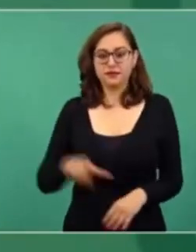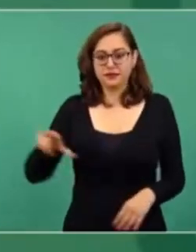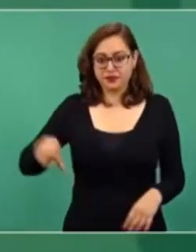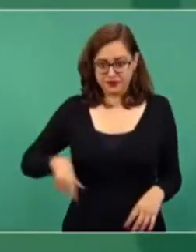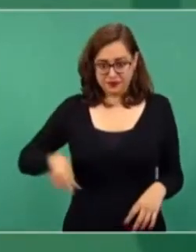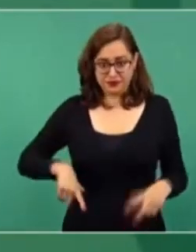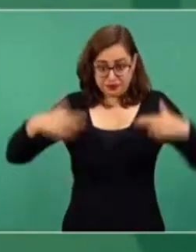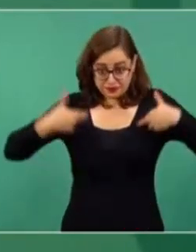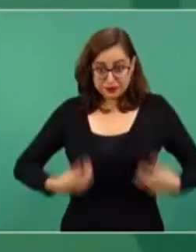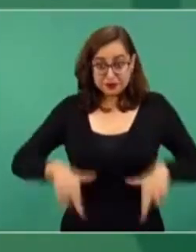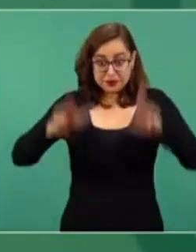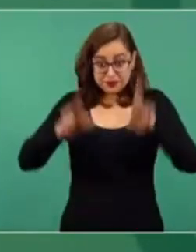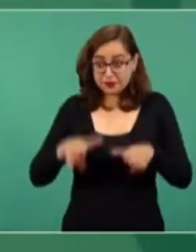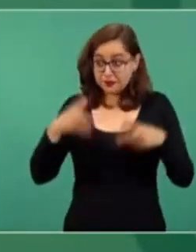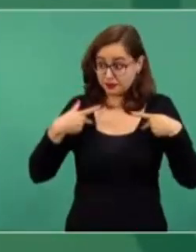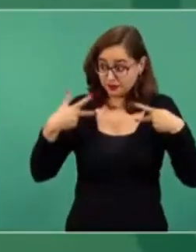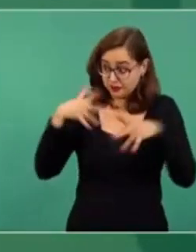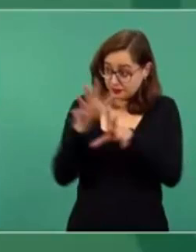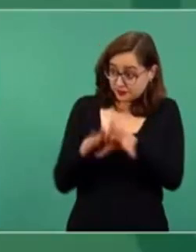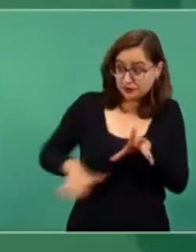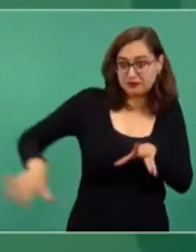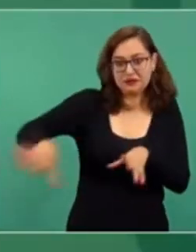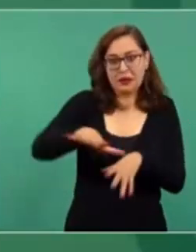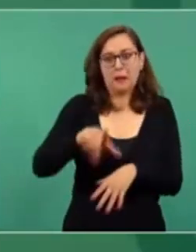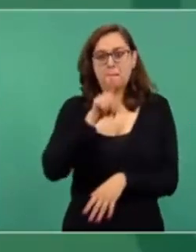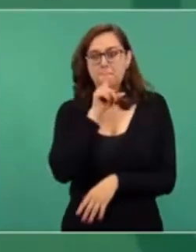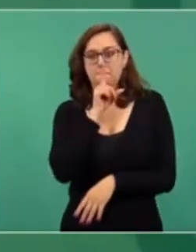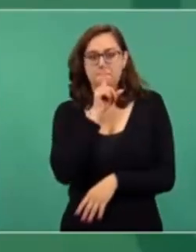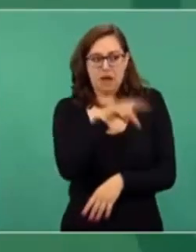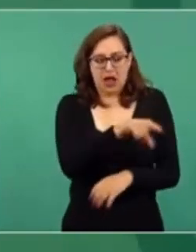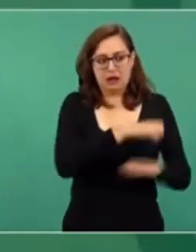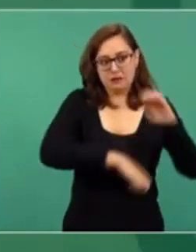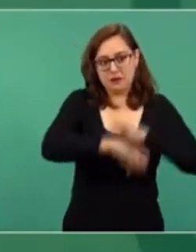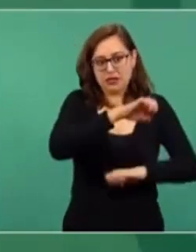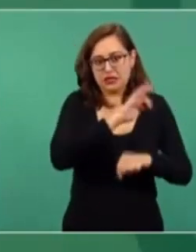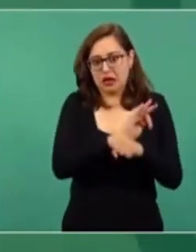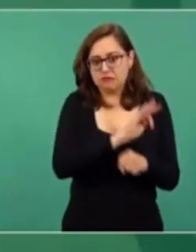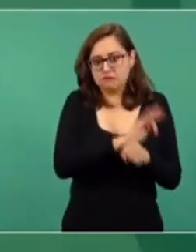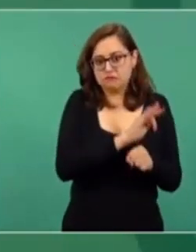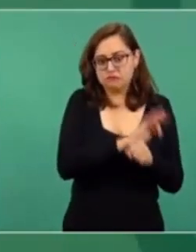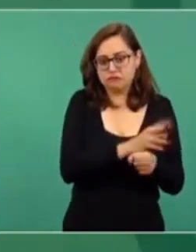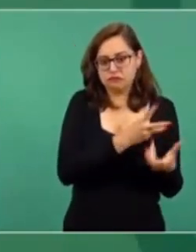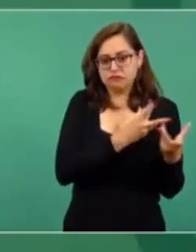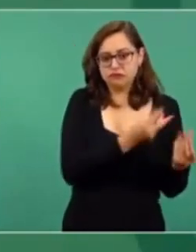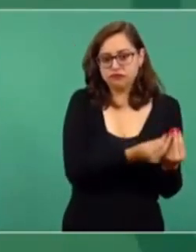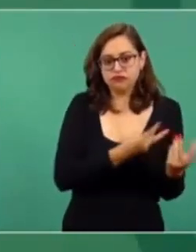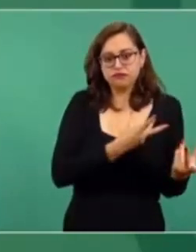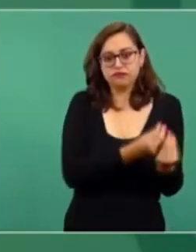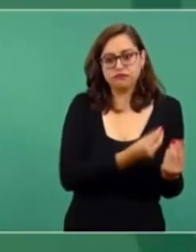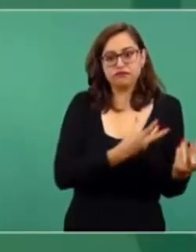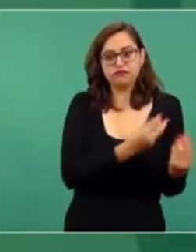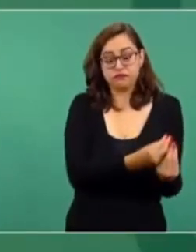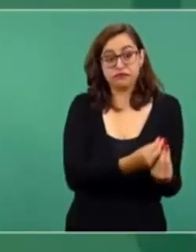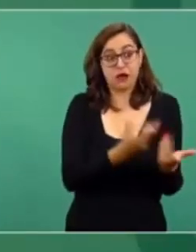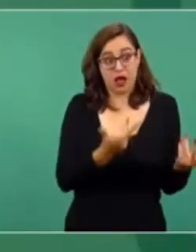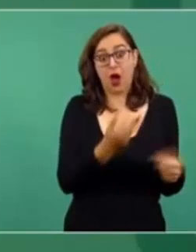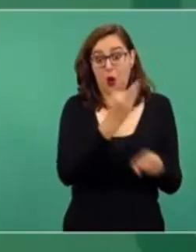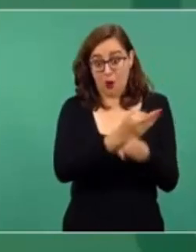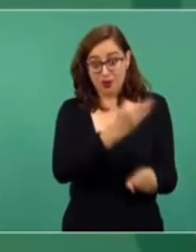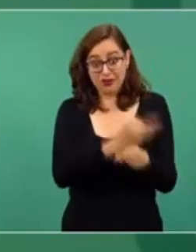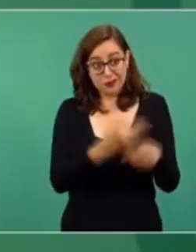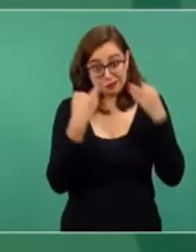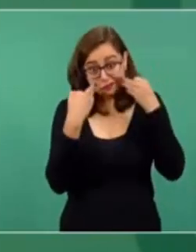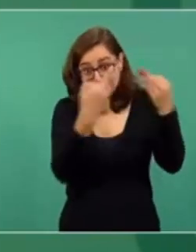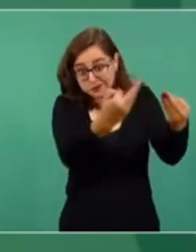representaban al pueblo, sino a los grupos de intereses creados. Entonces, en España hay un gran